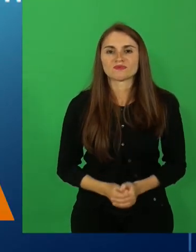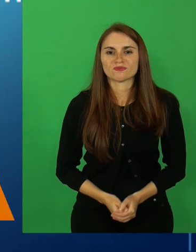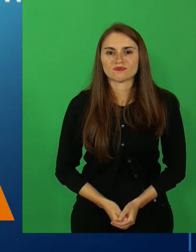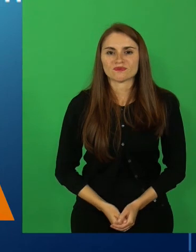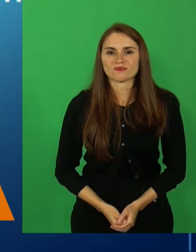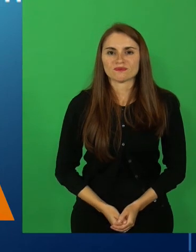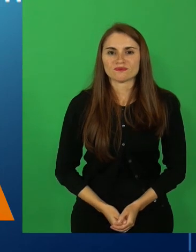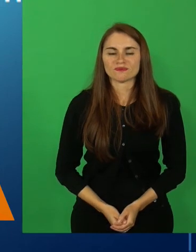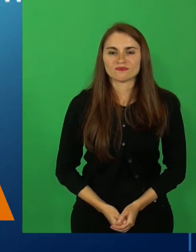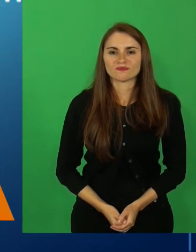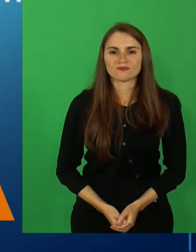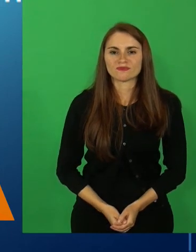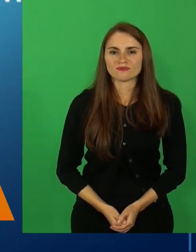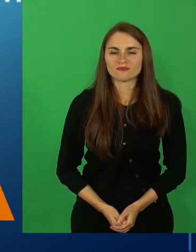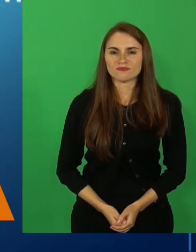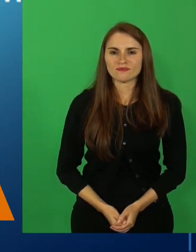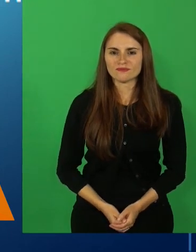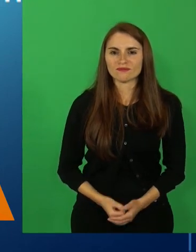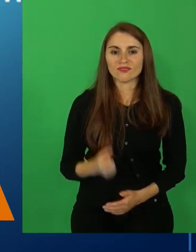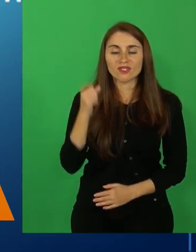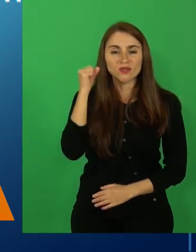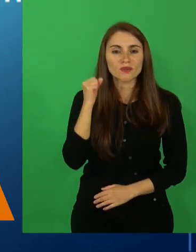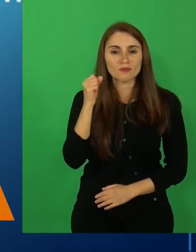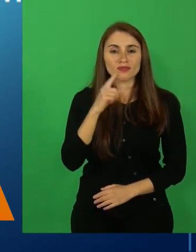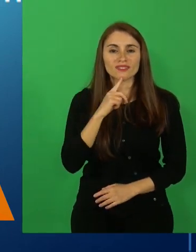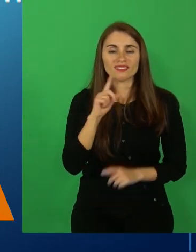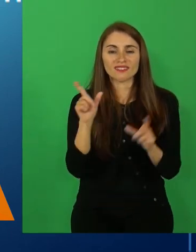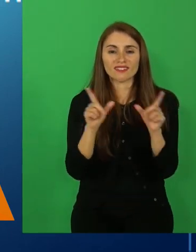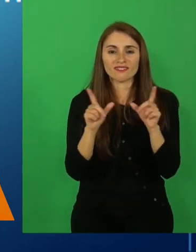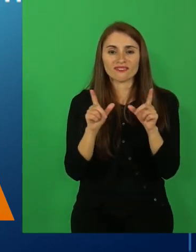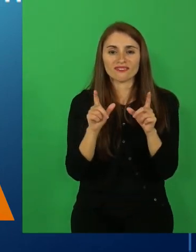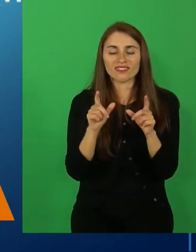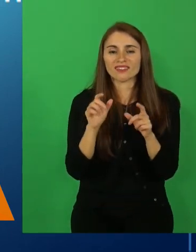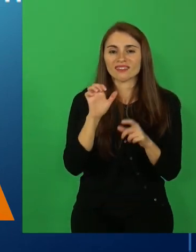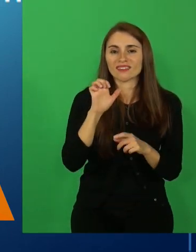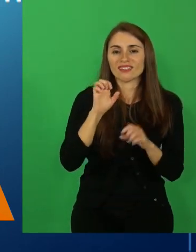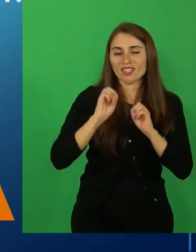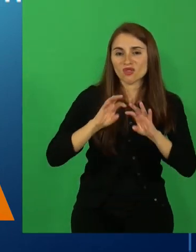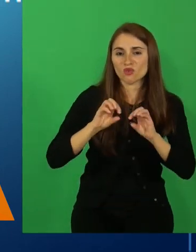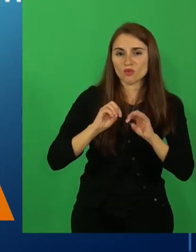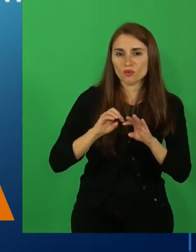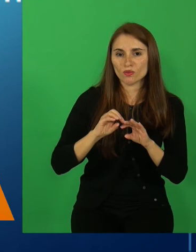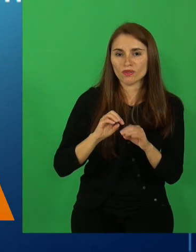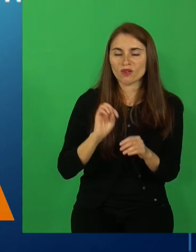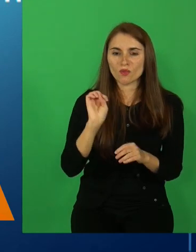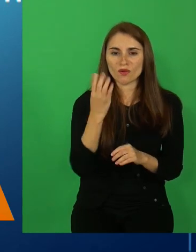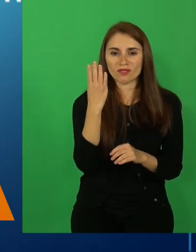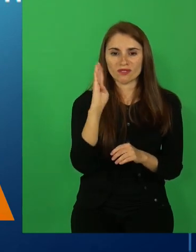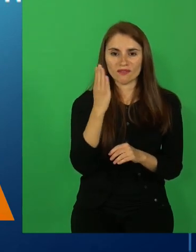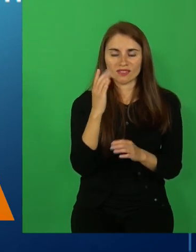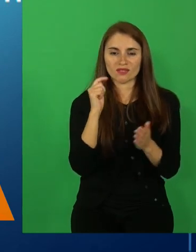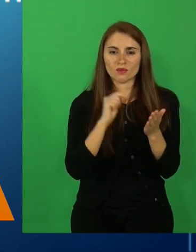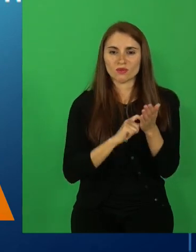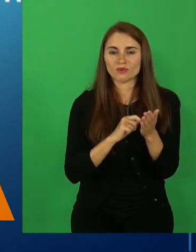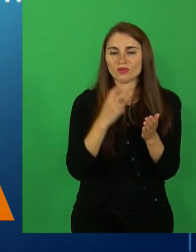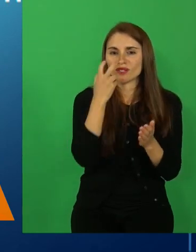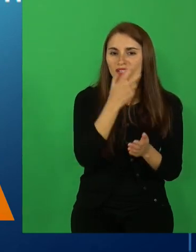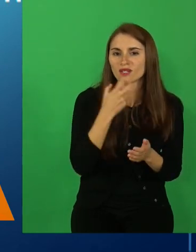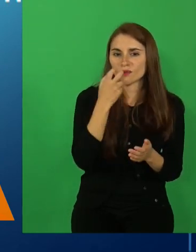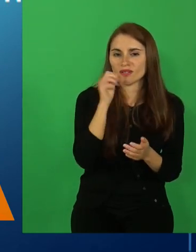copiapotveduca4basica.lenguaje